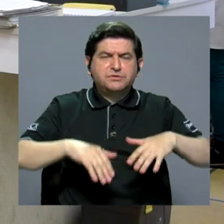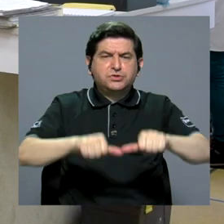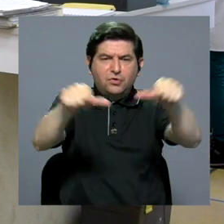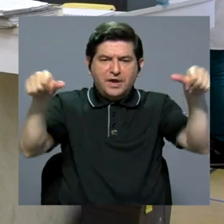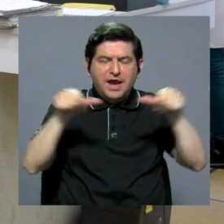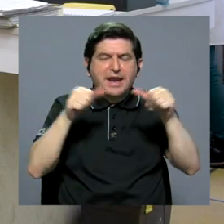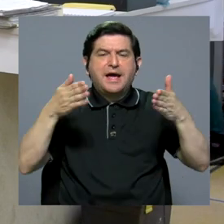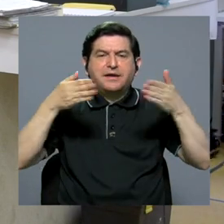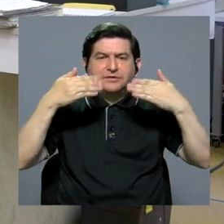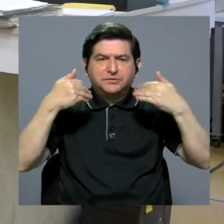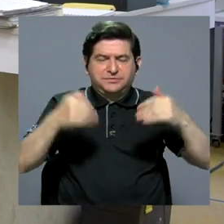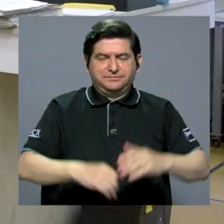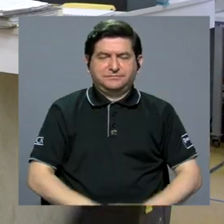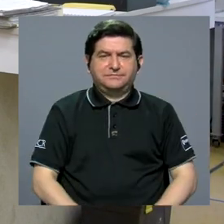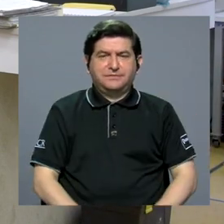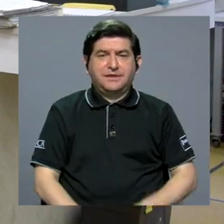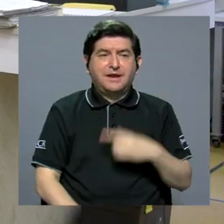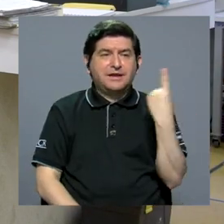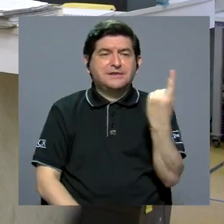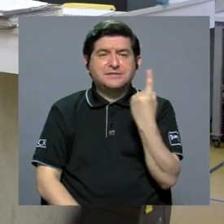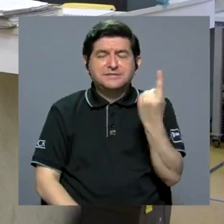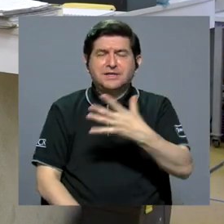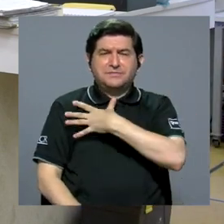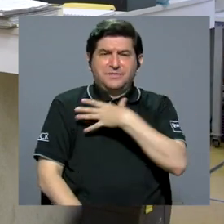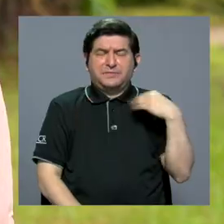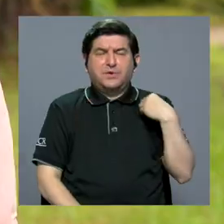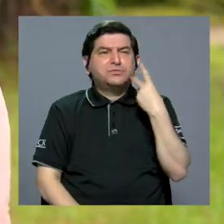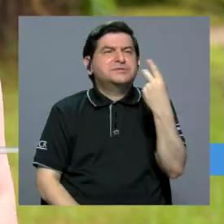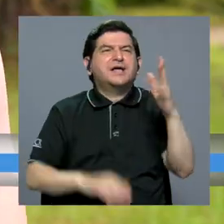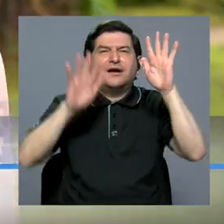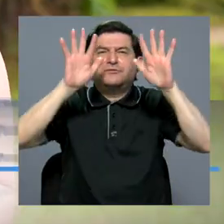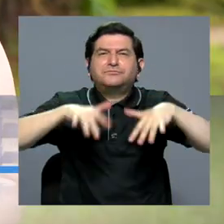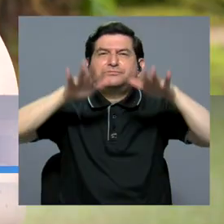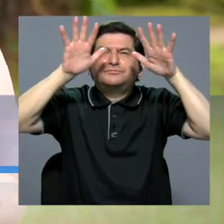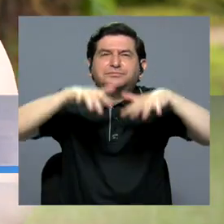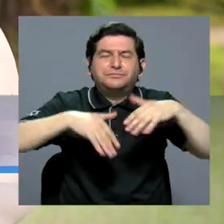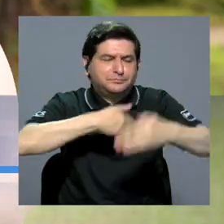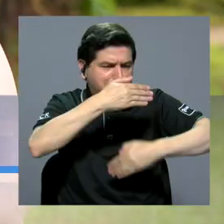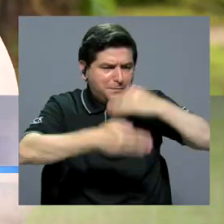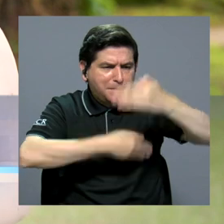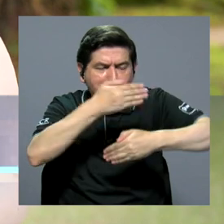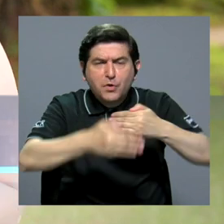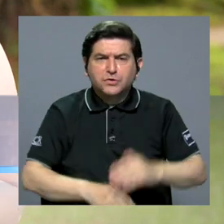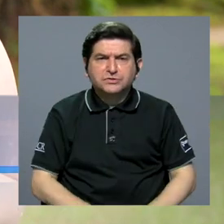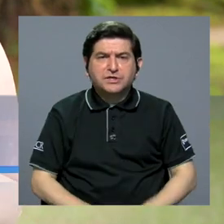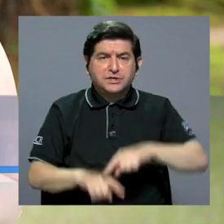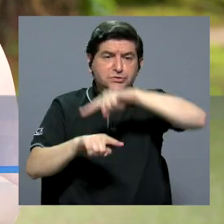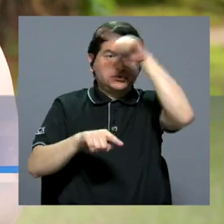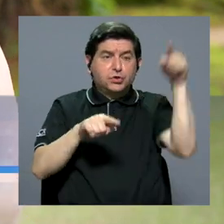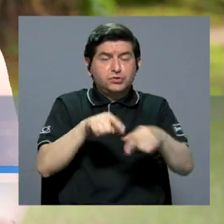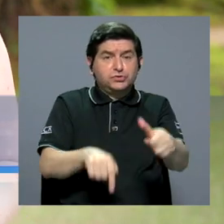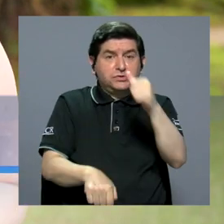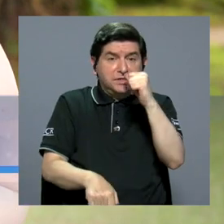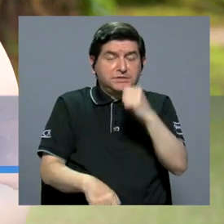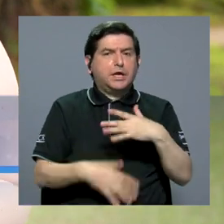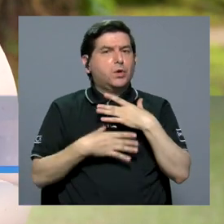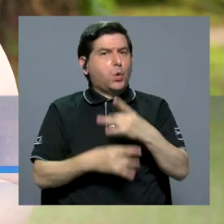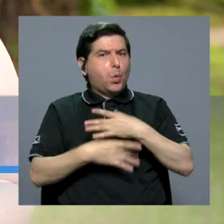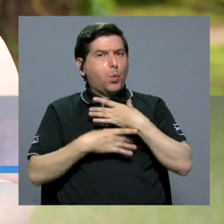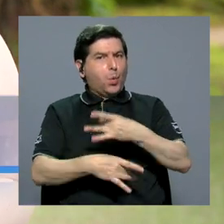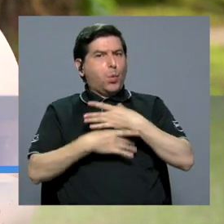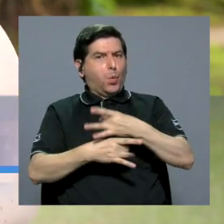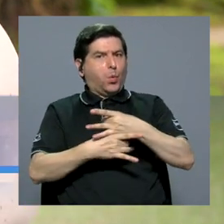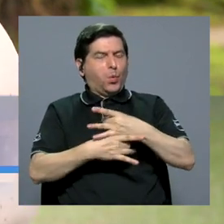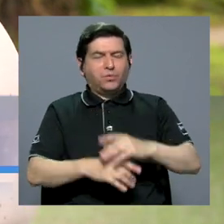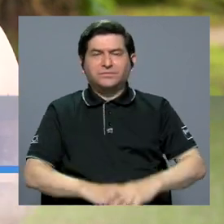en los trópicos. Siempre me ha gustado mucho ver llover y el proceso, los procesos del ciclo hidrológico son muy interesantes.